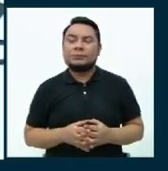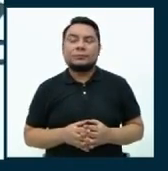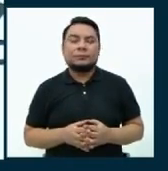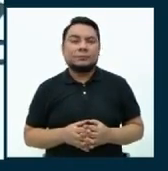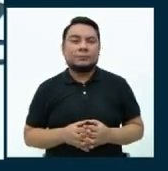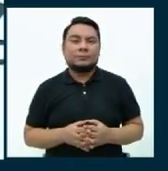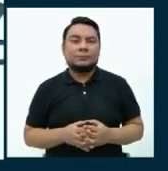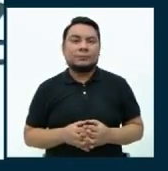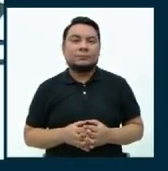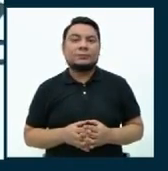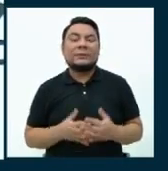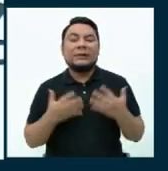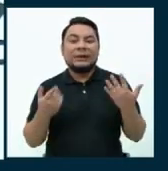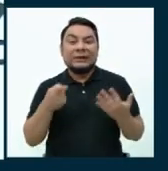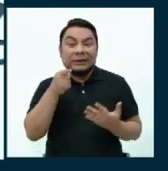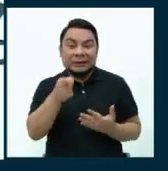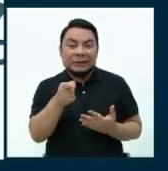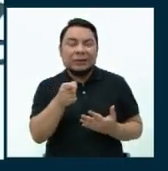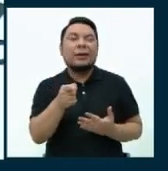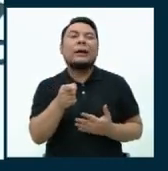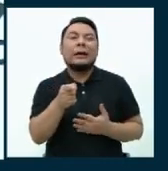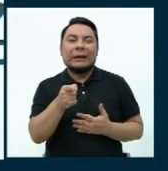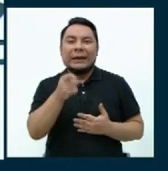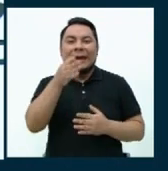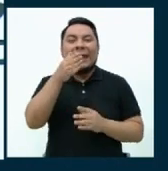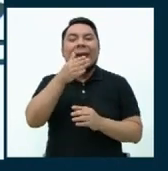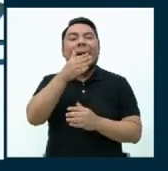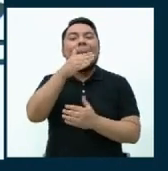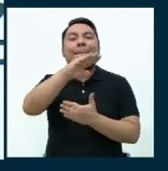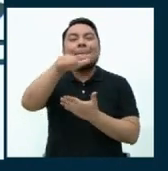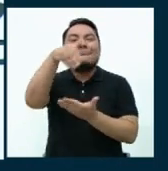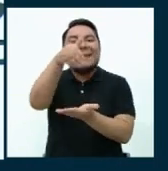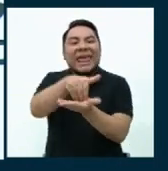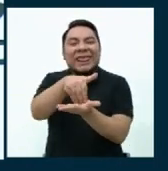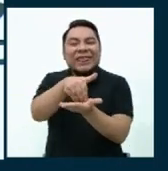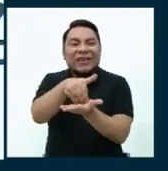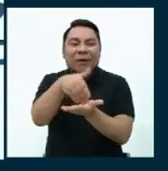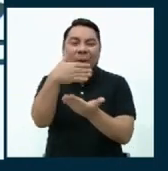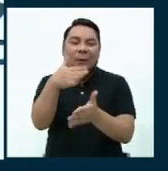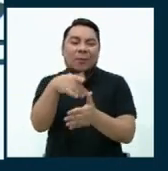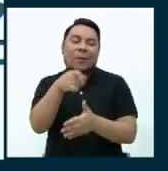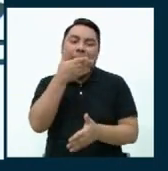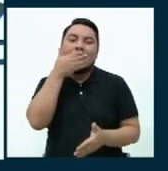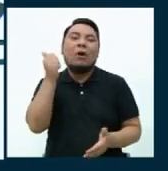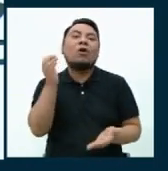Ha salido en medio. Vamos a girar nuevamente.